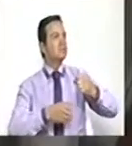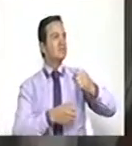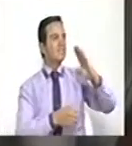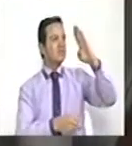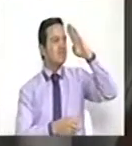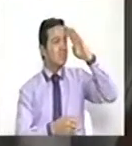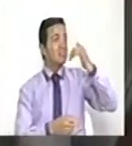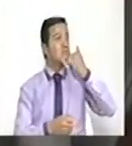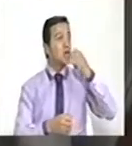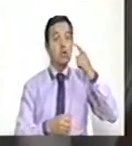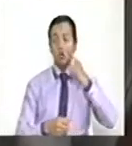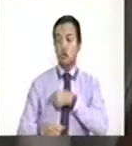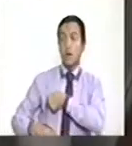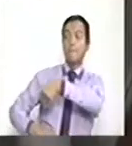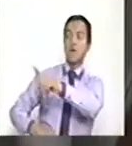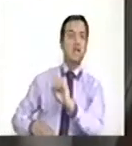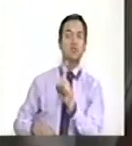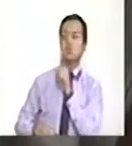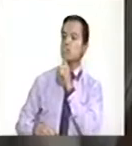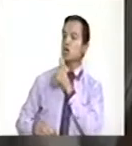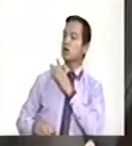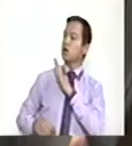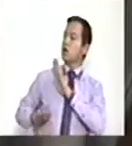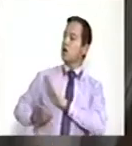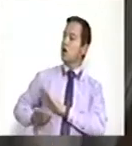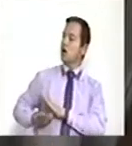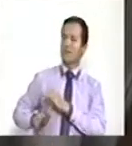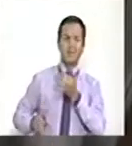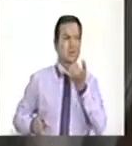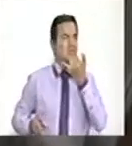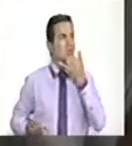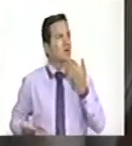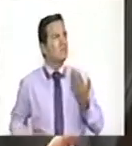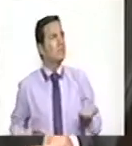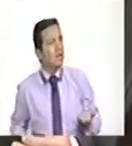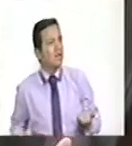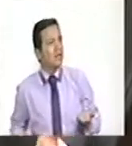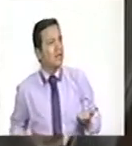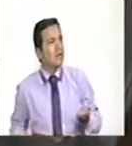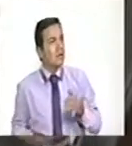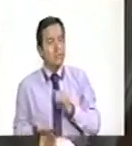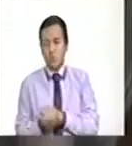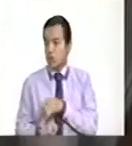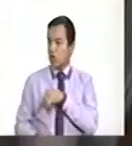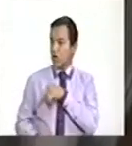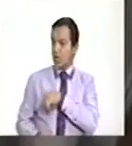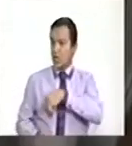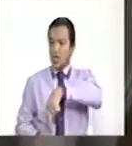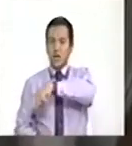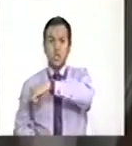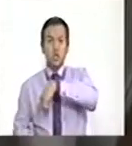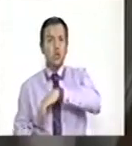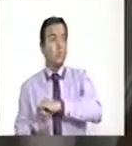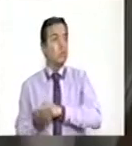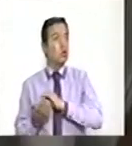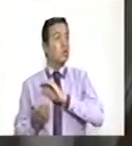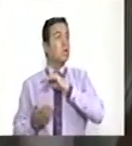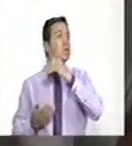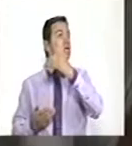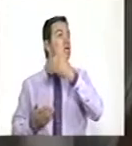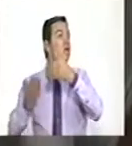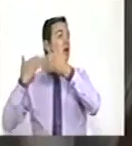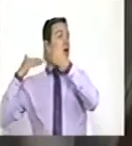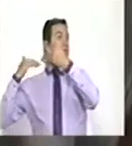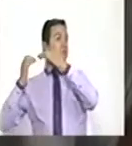actuar contra estos grupos delictivos, que son los mismos que antes y durante el proceso de la dana han